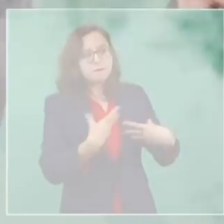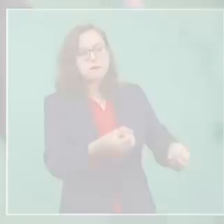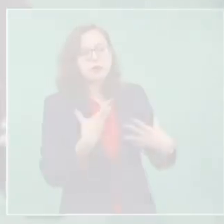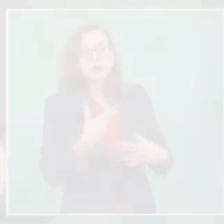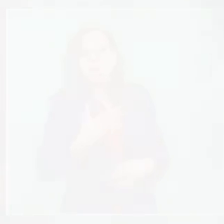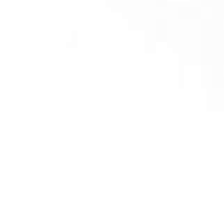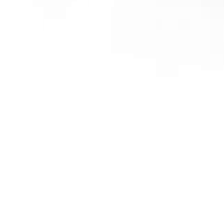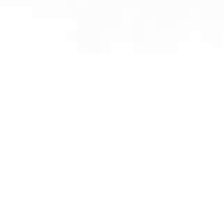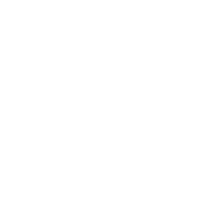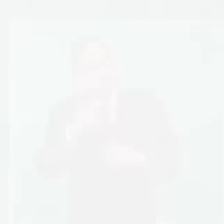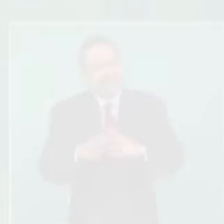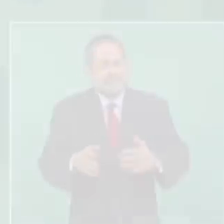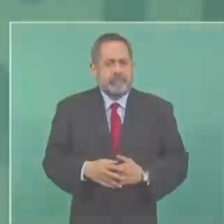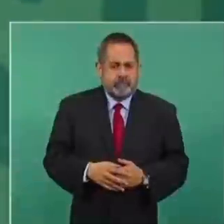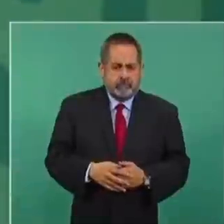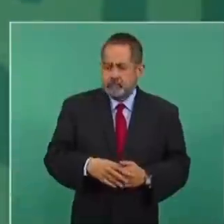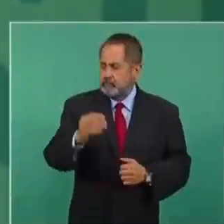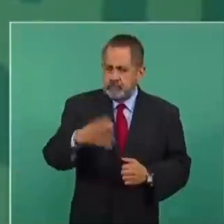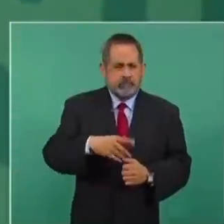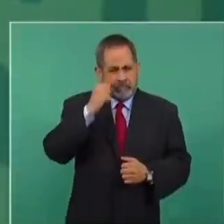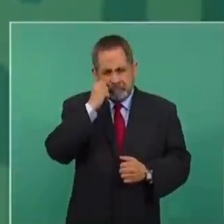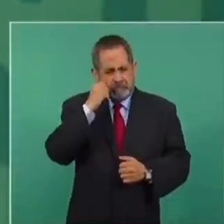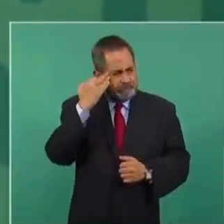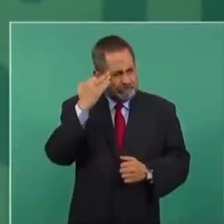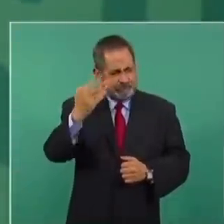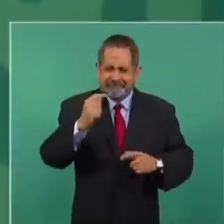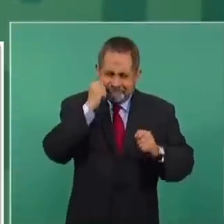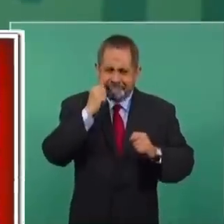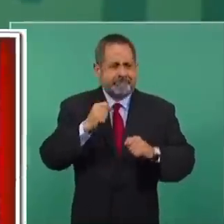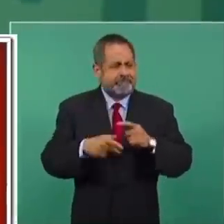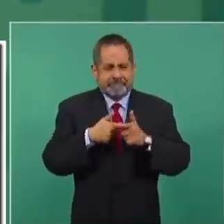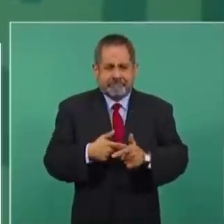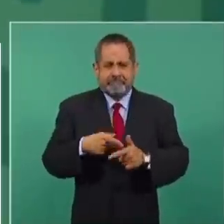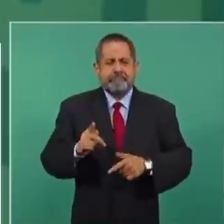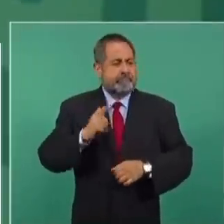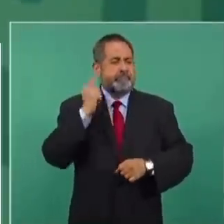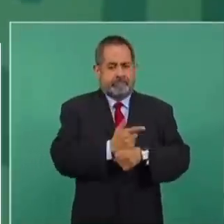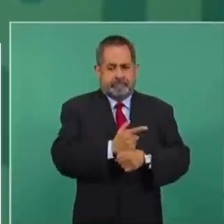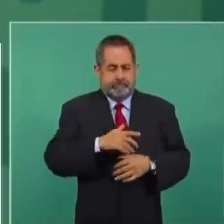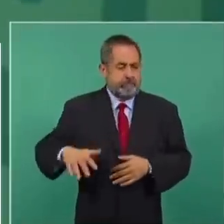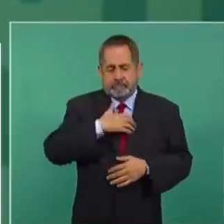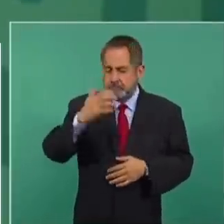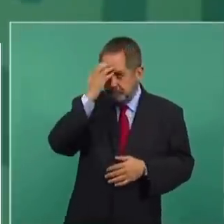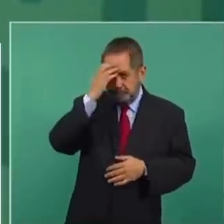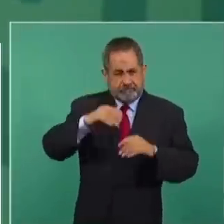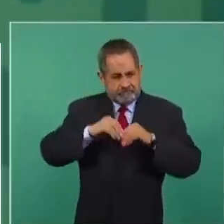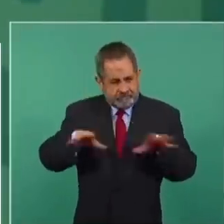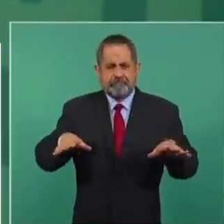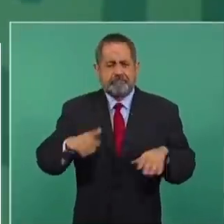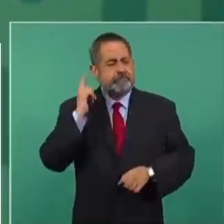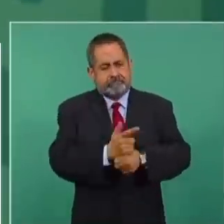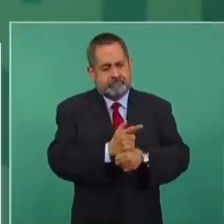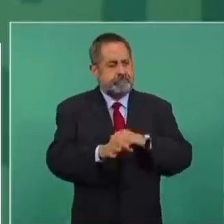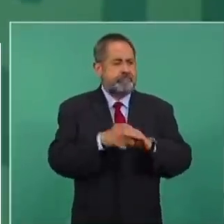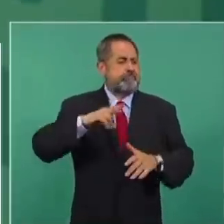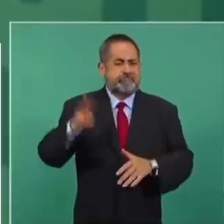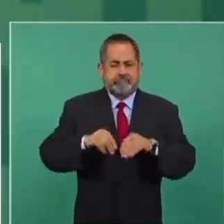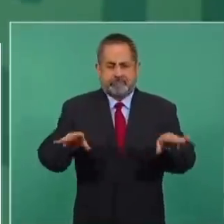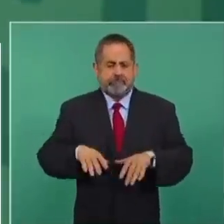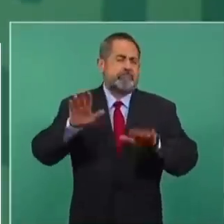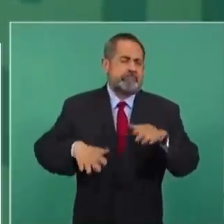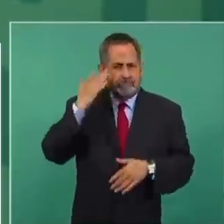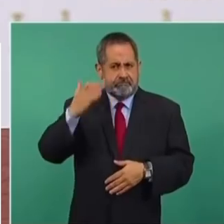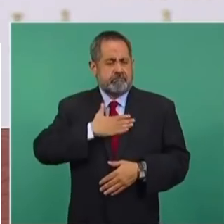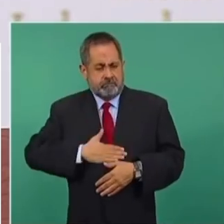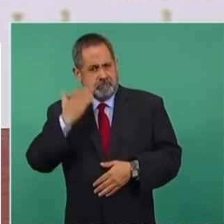esclarecer todo. No le hace que tarden, pero que se conozca toda la verdad. A veces la justicia tarda,